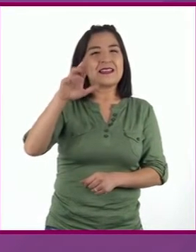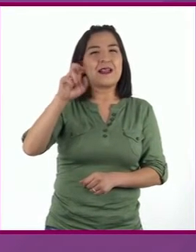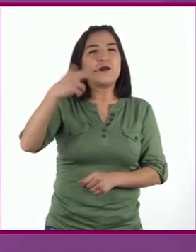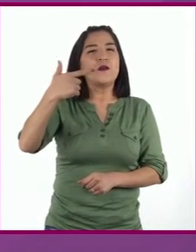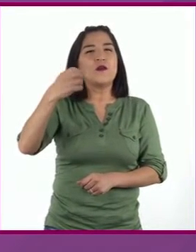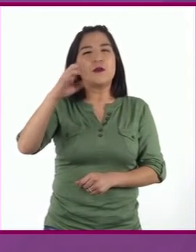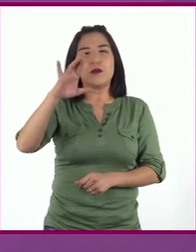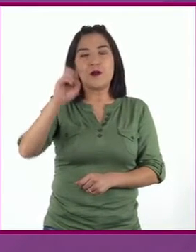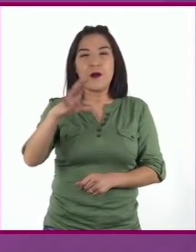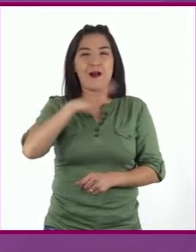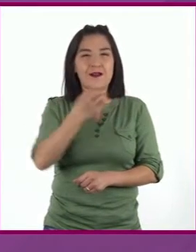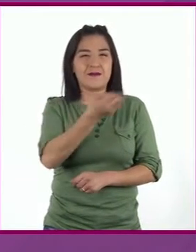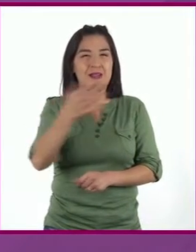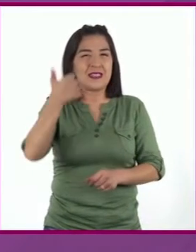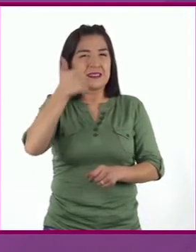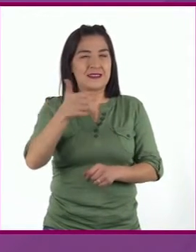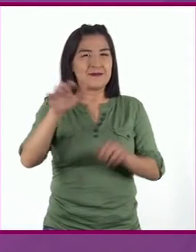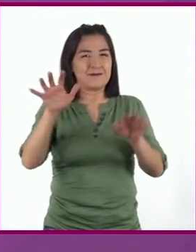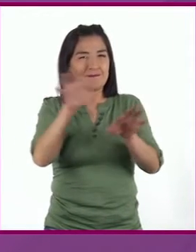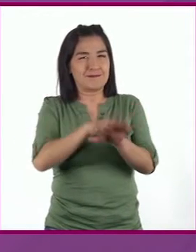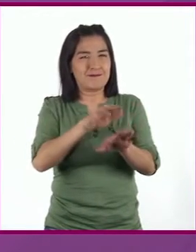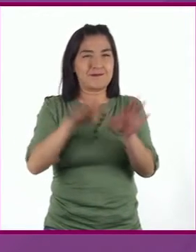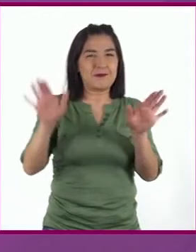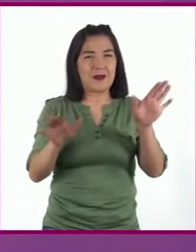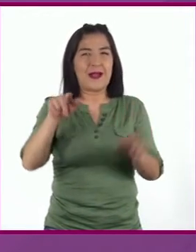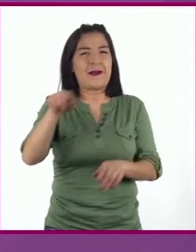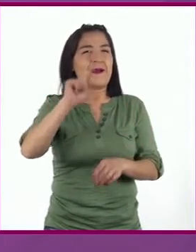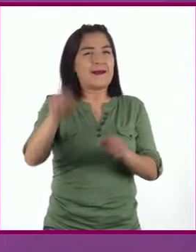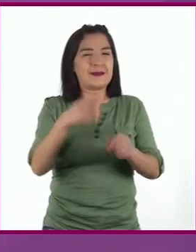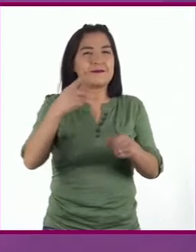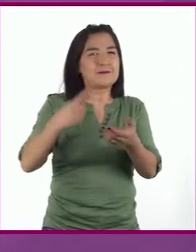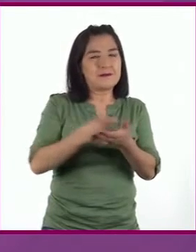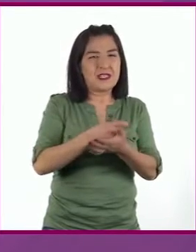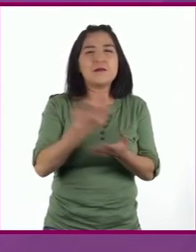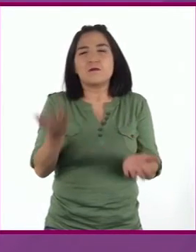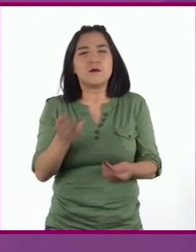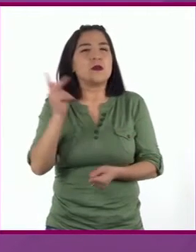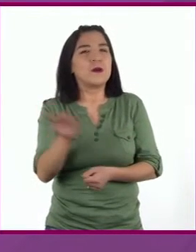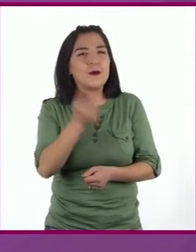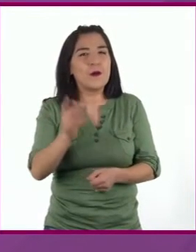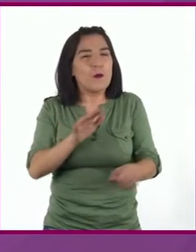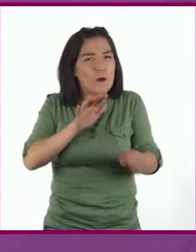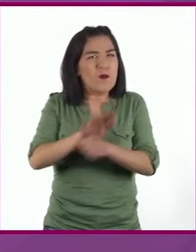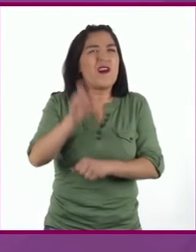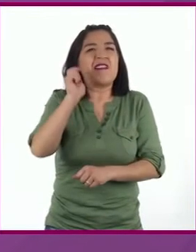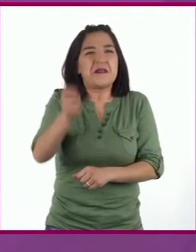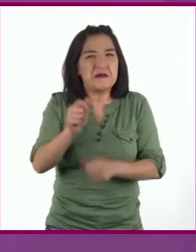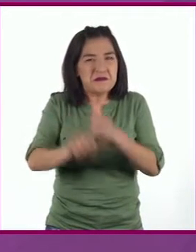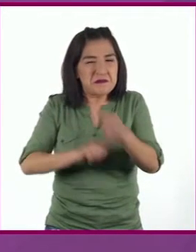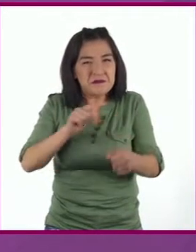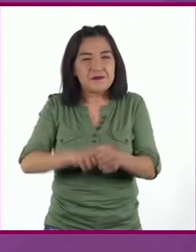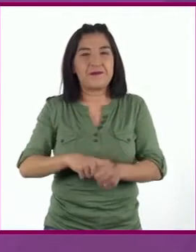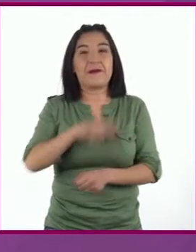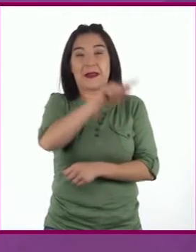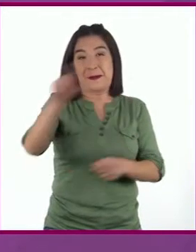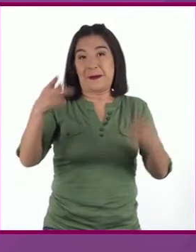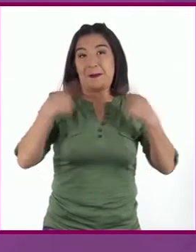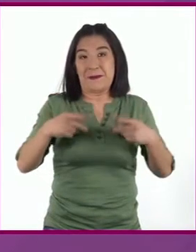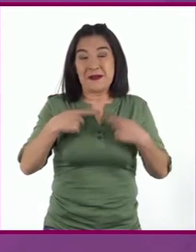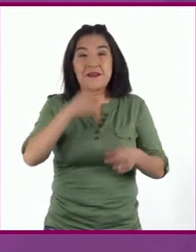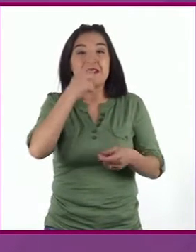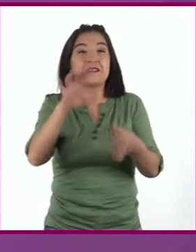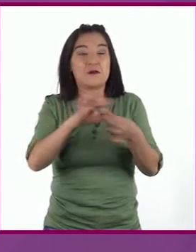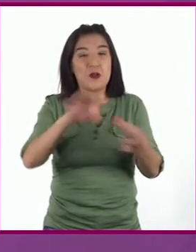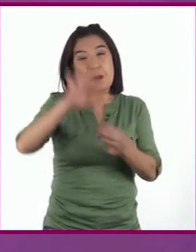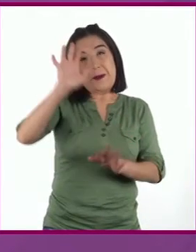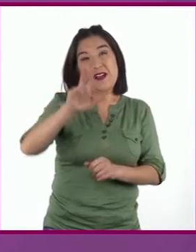patas y que es un insecto La siguiente cuestión es ¿Qué insecto? Los comentaristas dicen que una